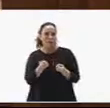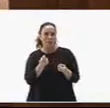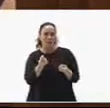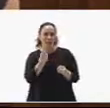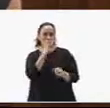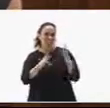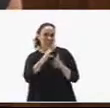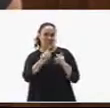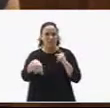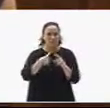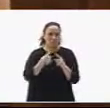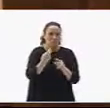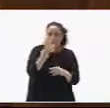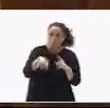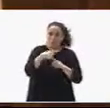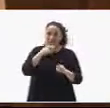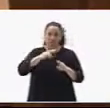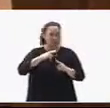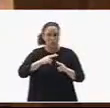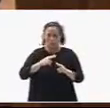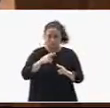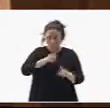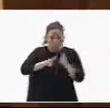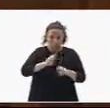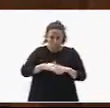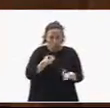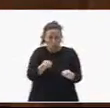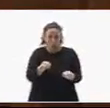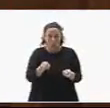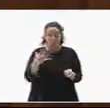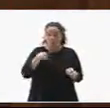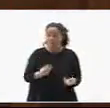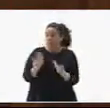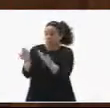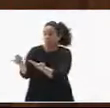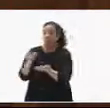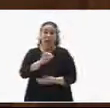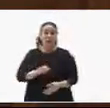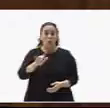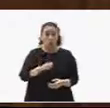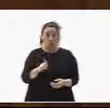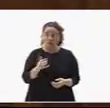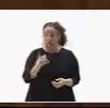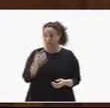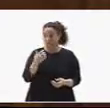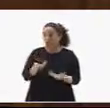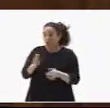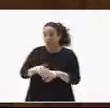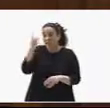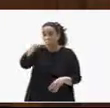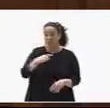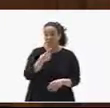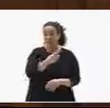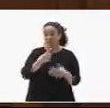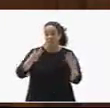datos. Tal vez esta calculadora le ayude a saber que 18 diputados están muy lejos de